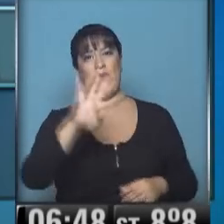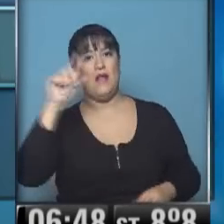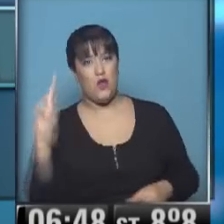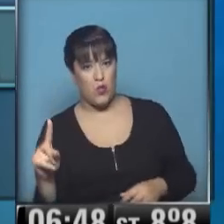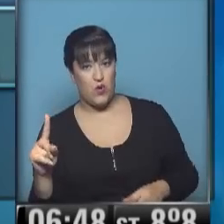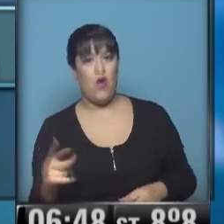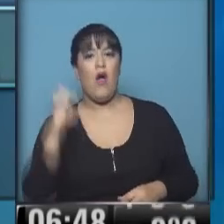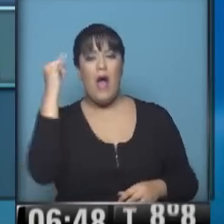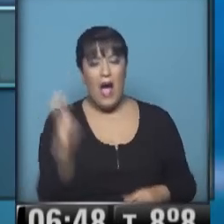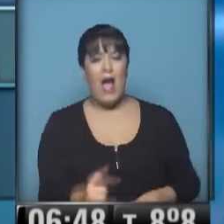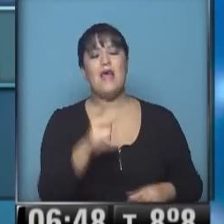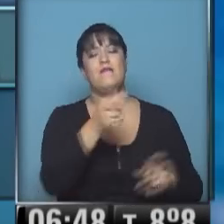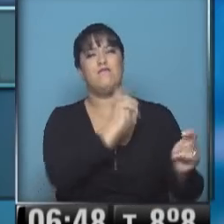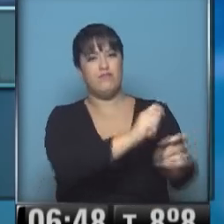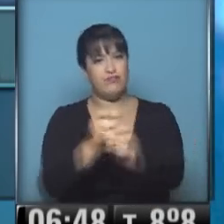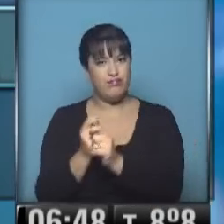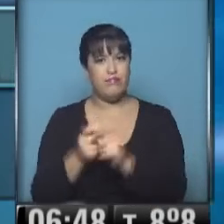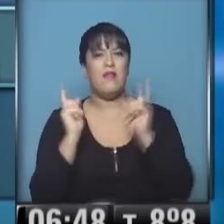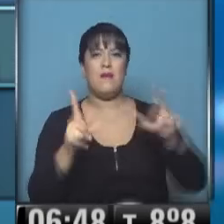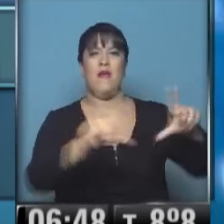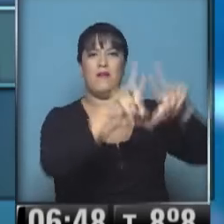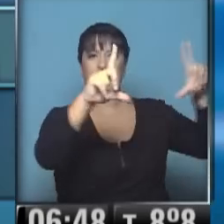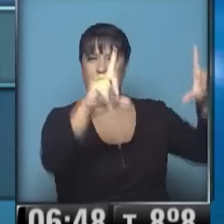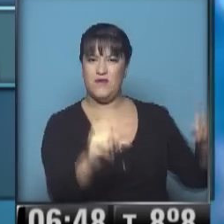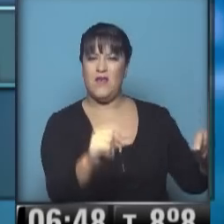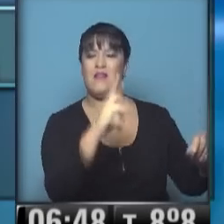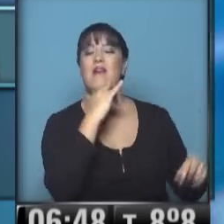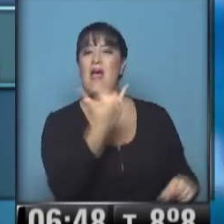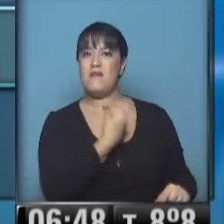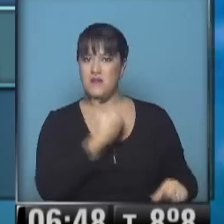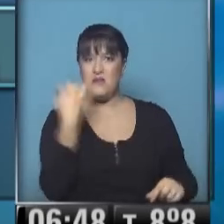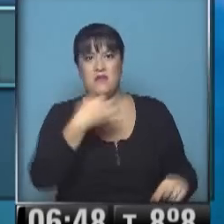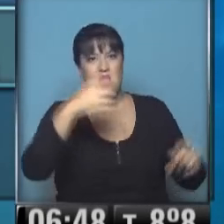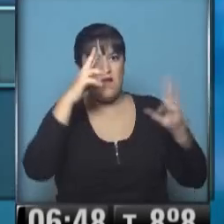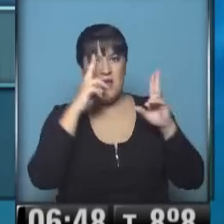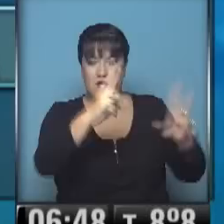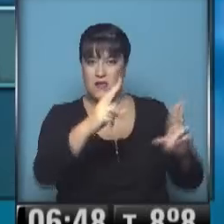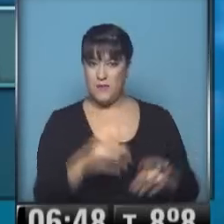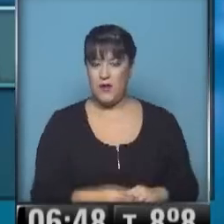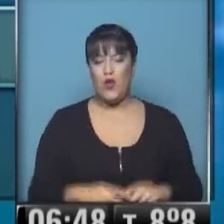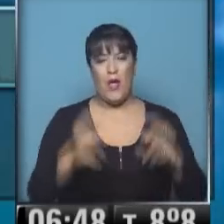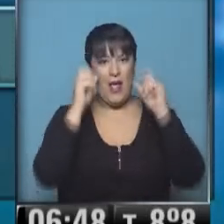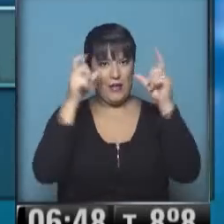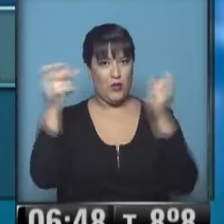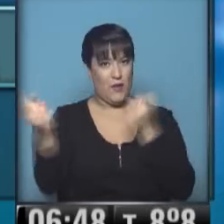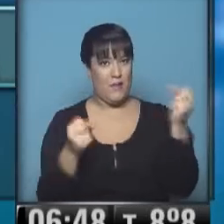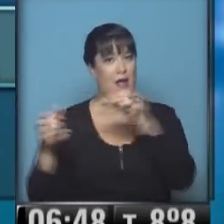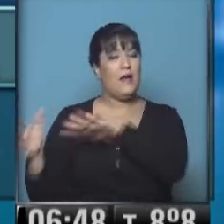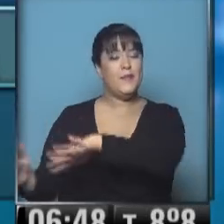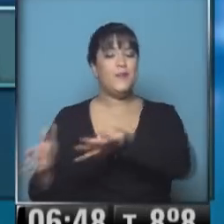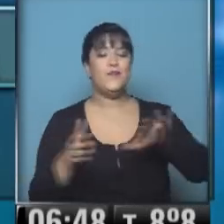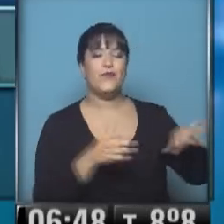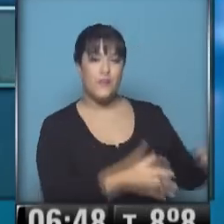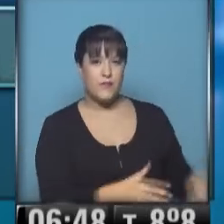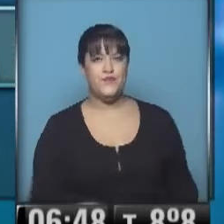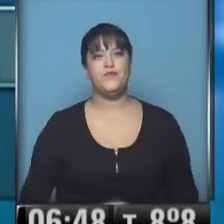Hay banderilleros que también están señalizando esa situación, así que por supuesto, estar muy, pero muy atentos. Y de la ruta 18 nos